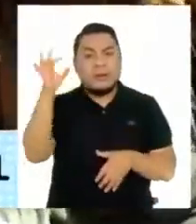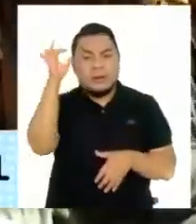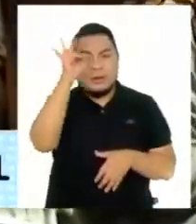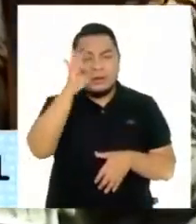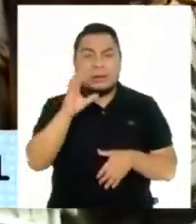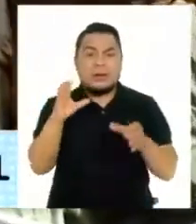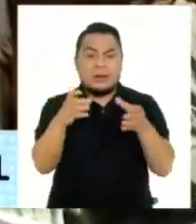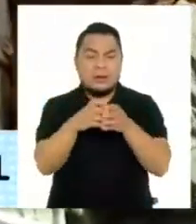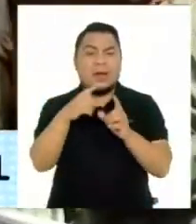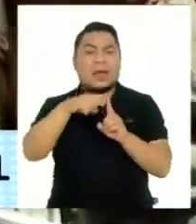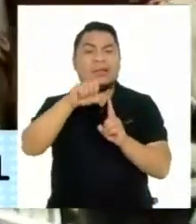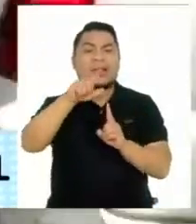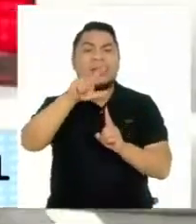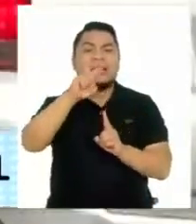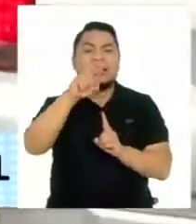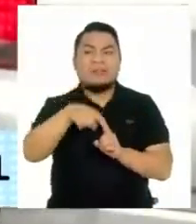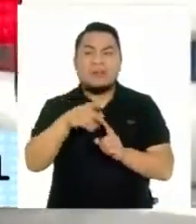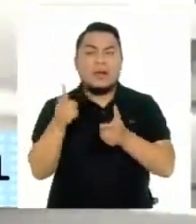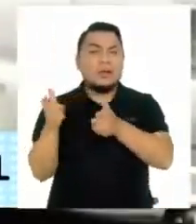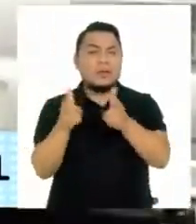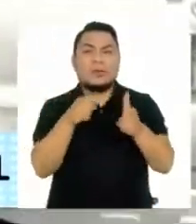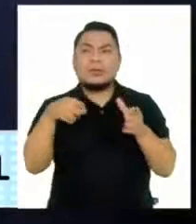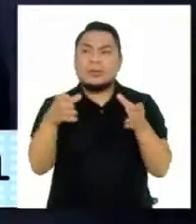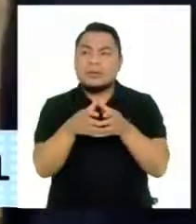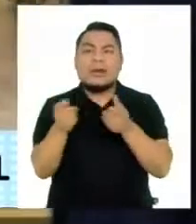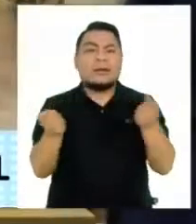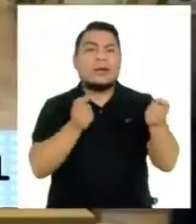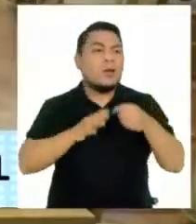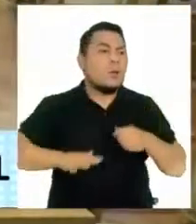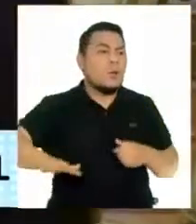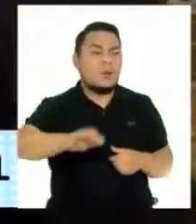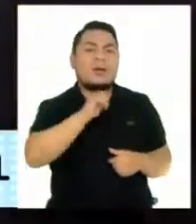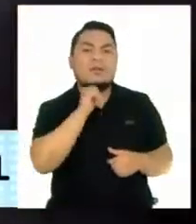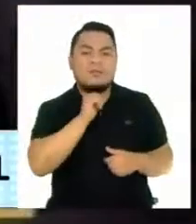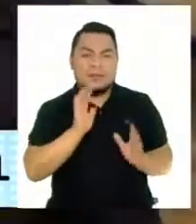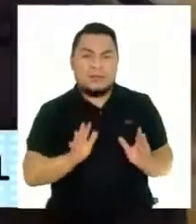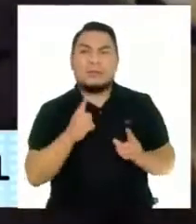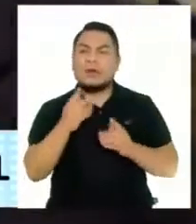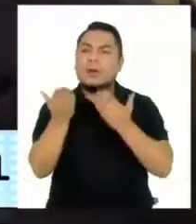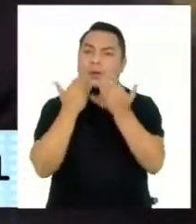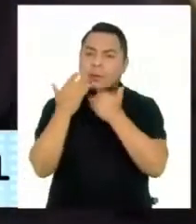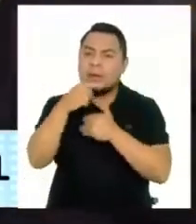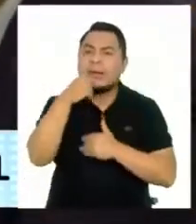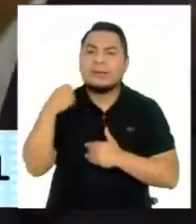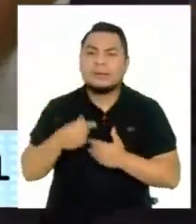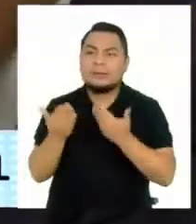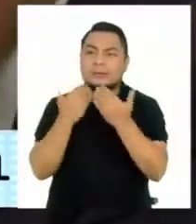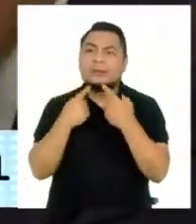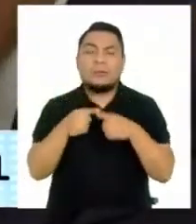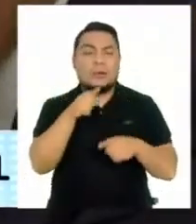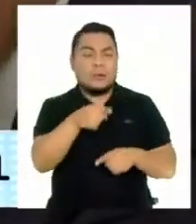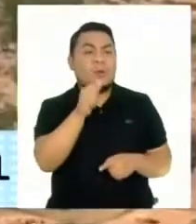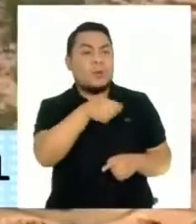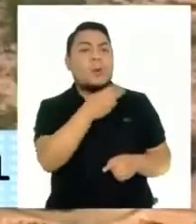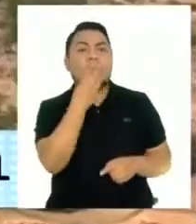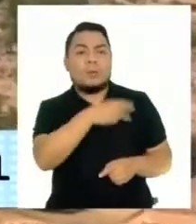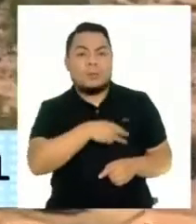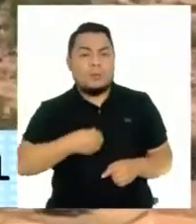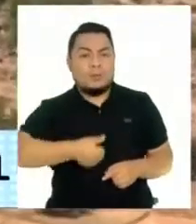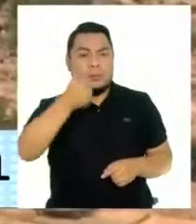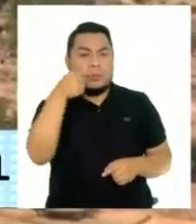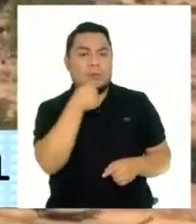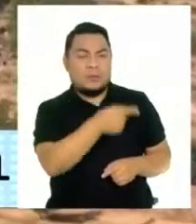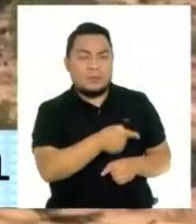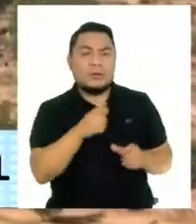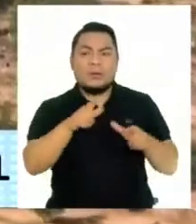pues el Talibán aún no controla el territorio entero. En una conferencia el canciller Sergei Lavrov aseguró que en el